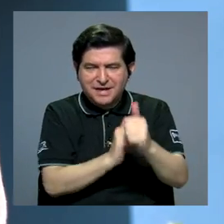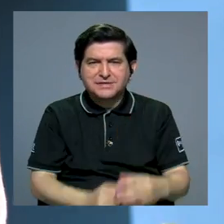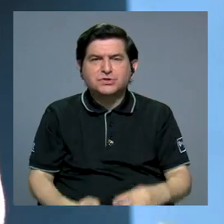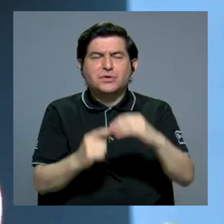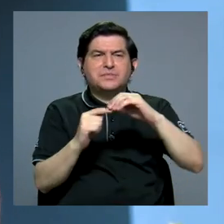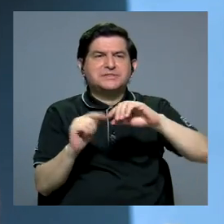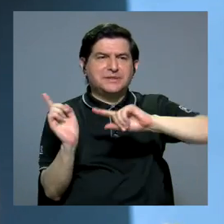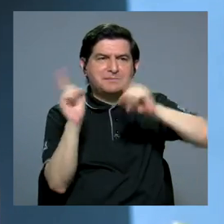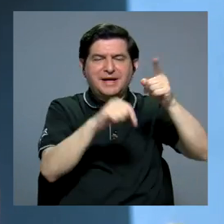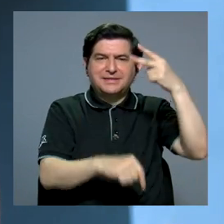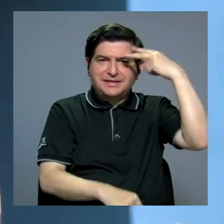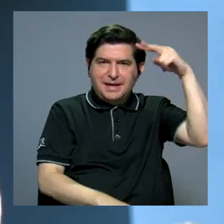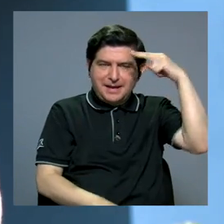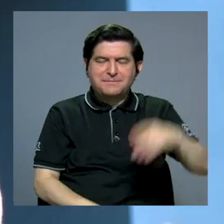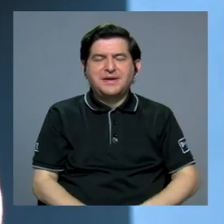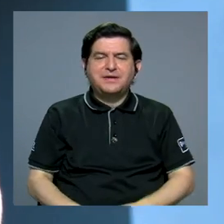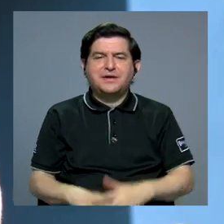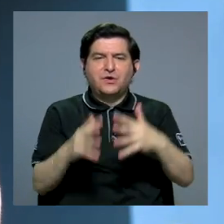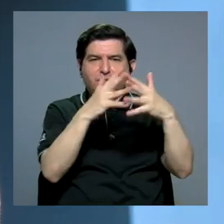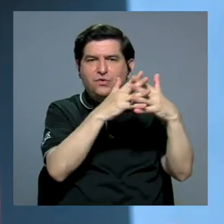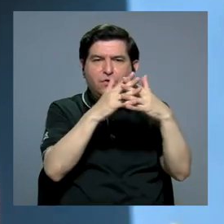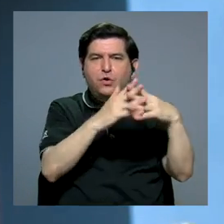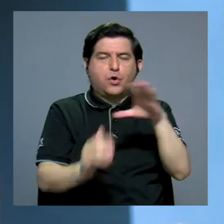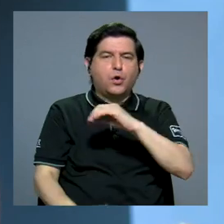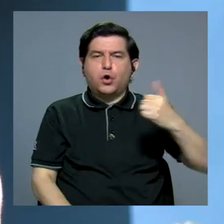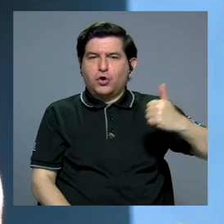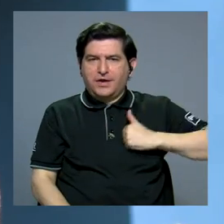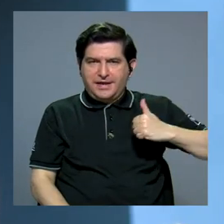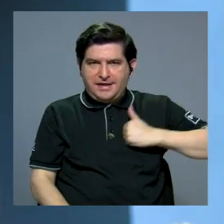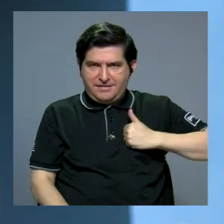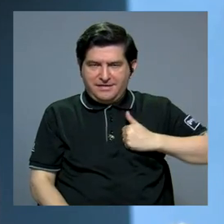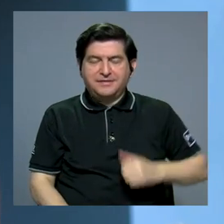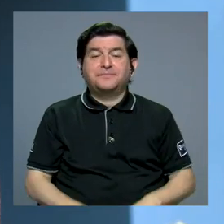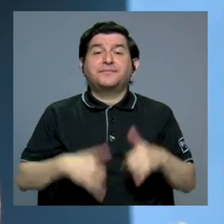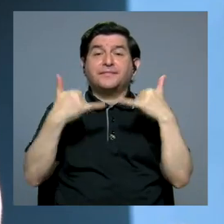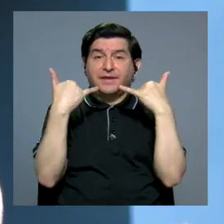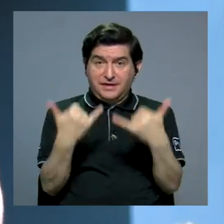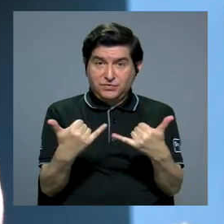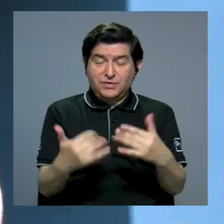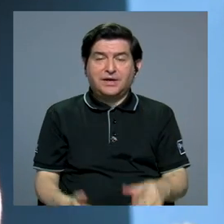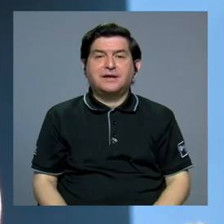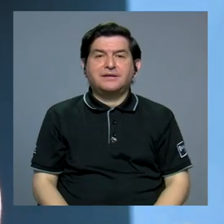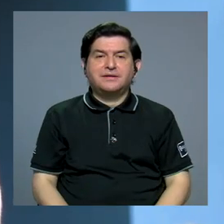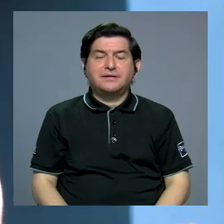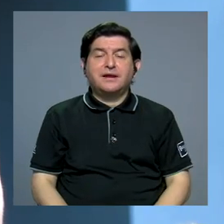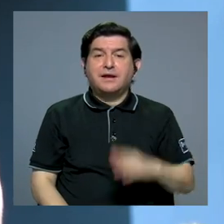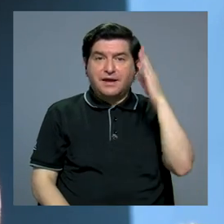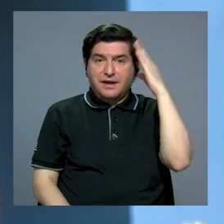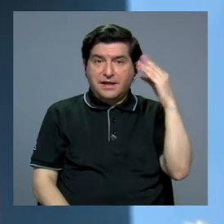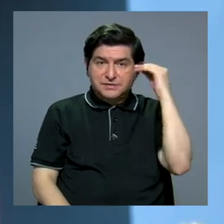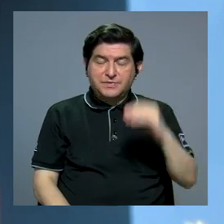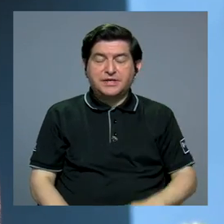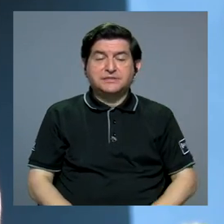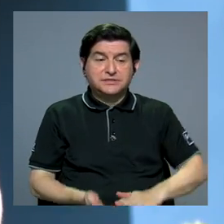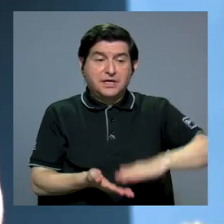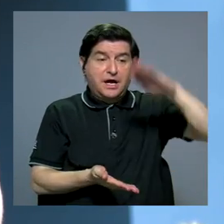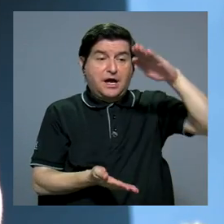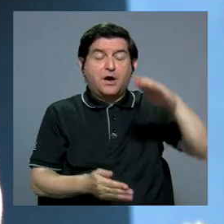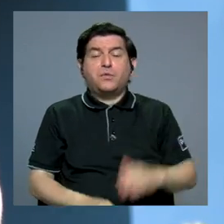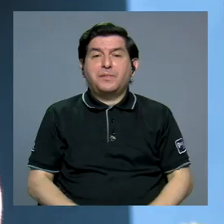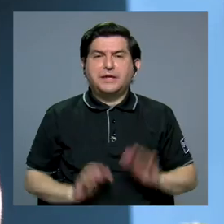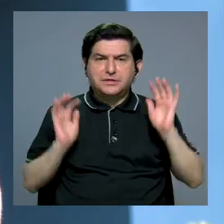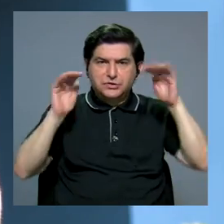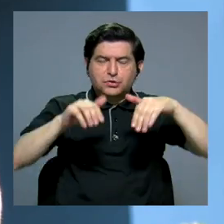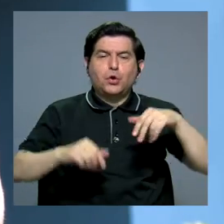principalmente a México, Estados Unidos y Canadá. Y en este momento particular estamos viviendo un pico migratorio